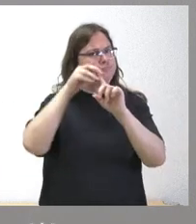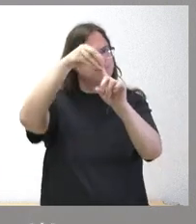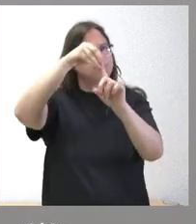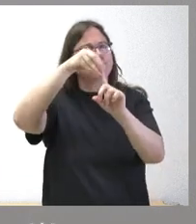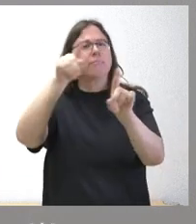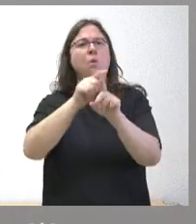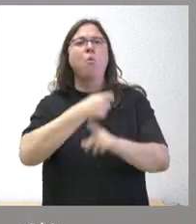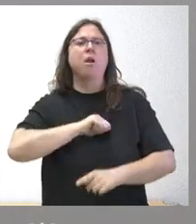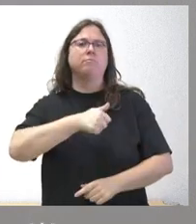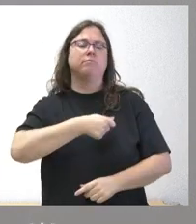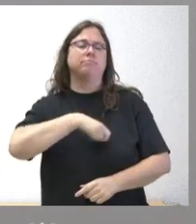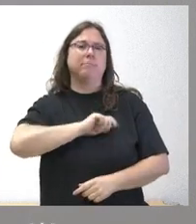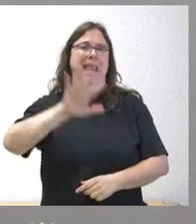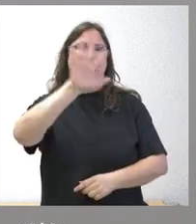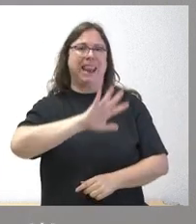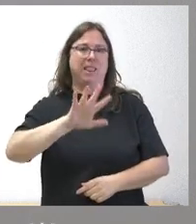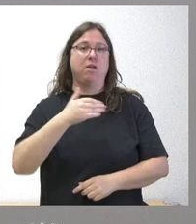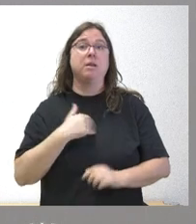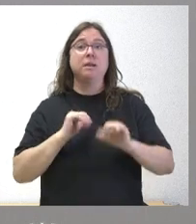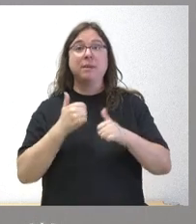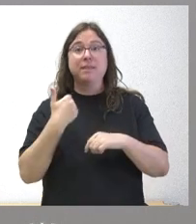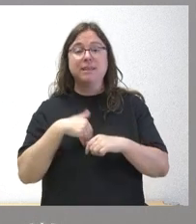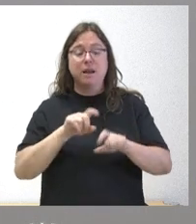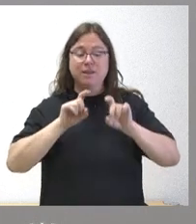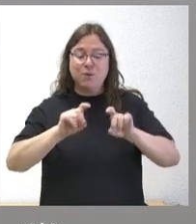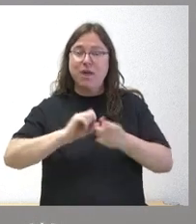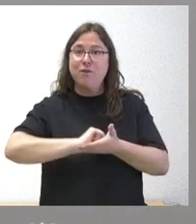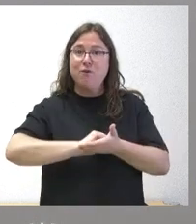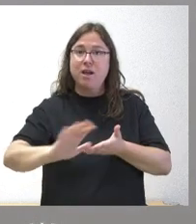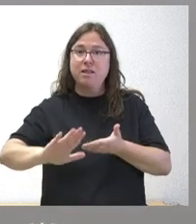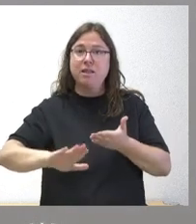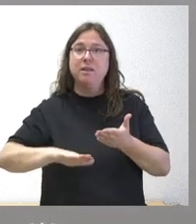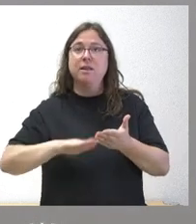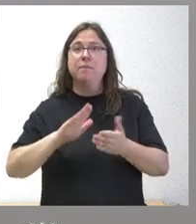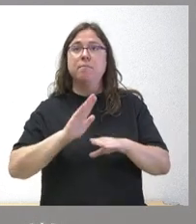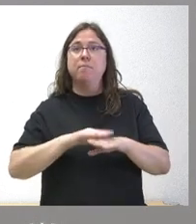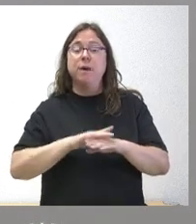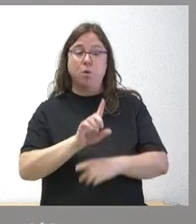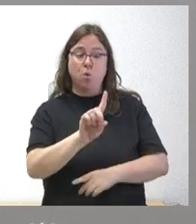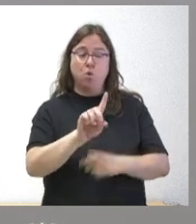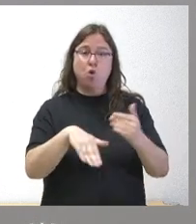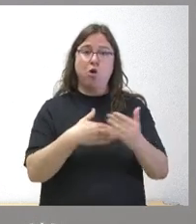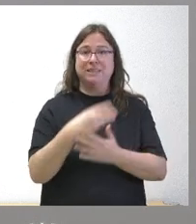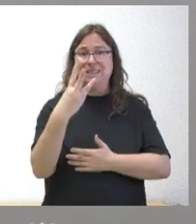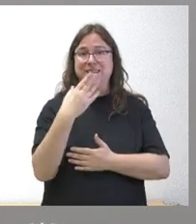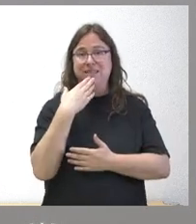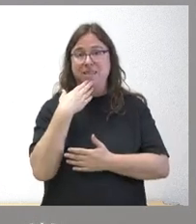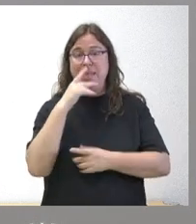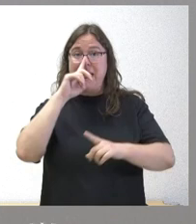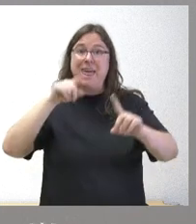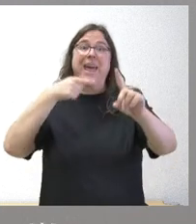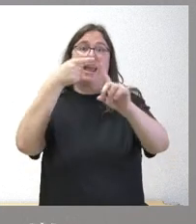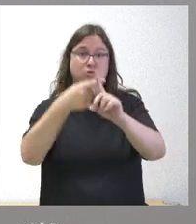nacional hemos puesto ya en marcha la educación gratuita de uno a tres años y en el próximo curso